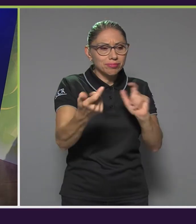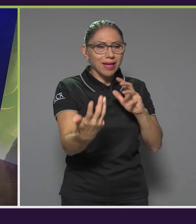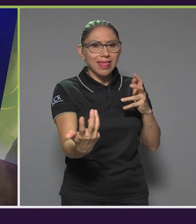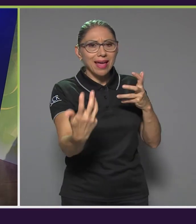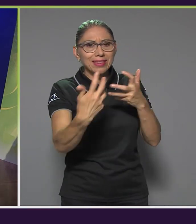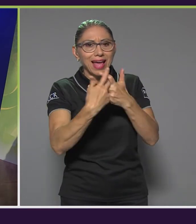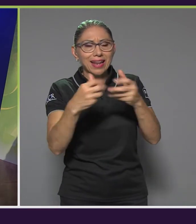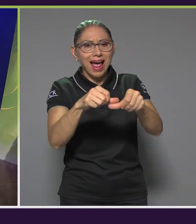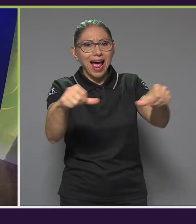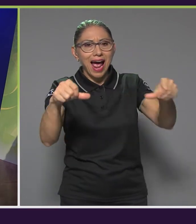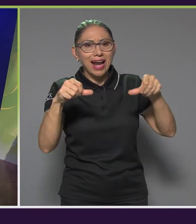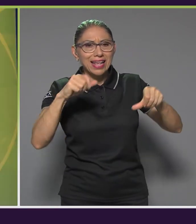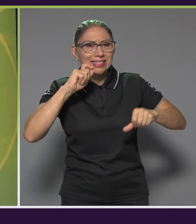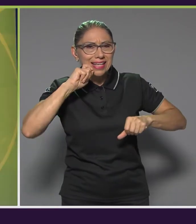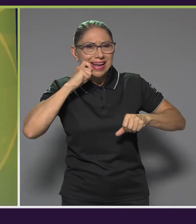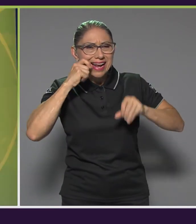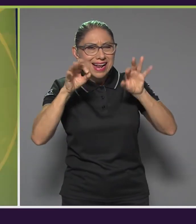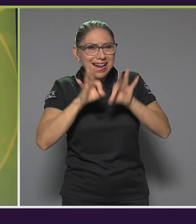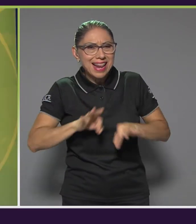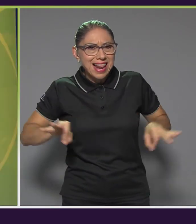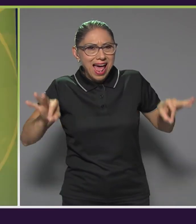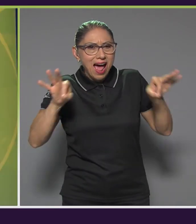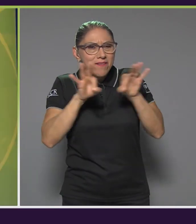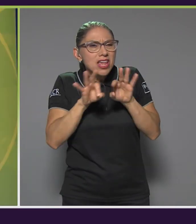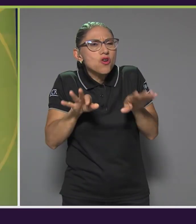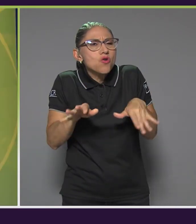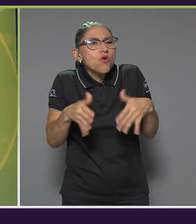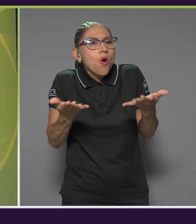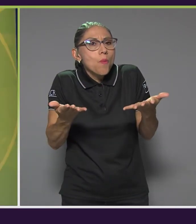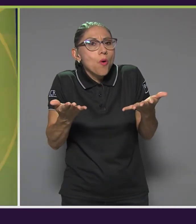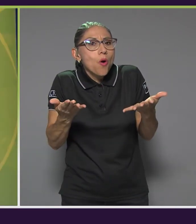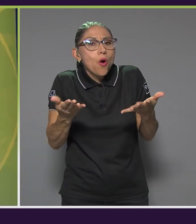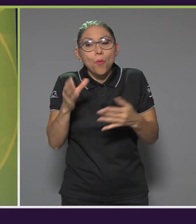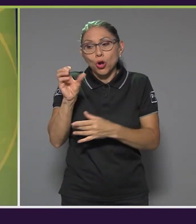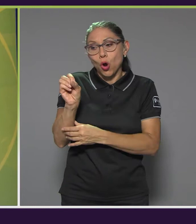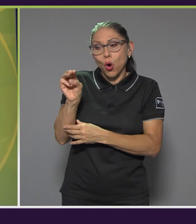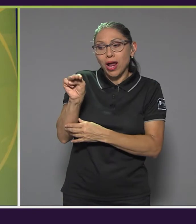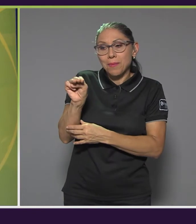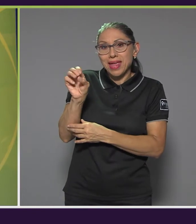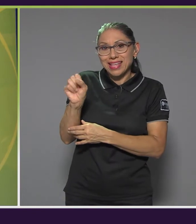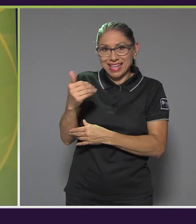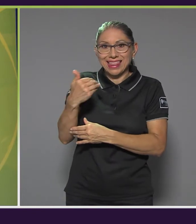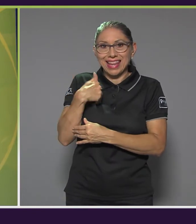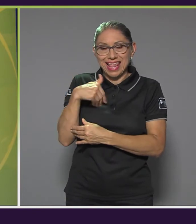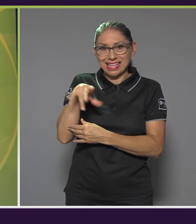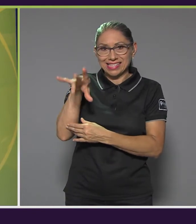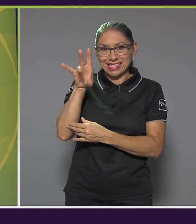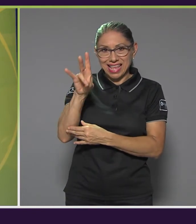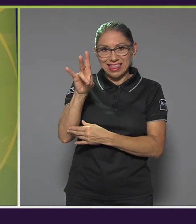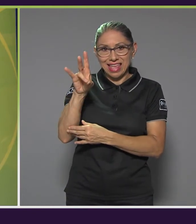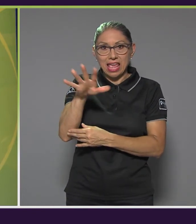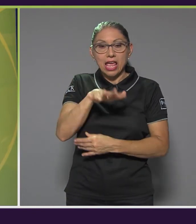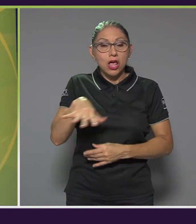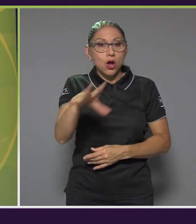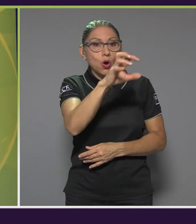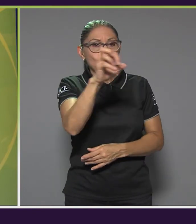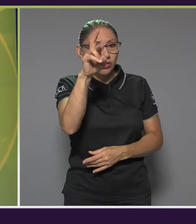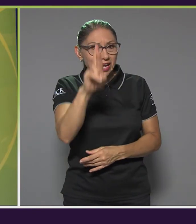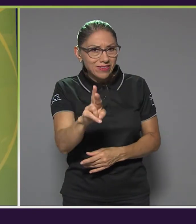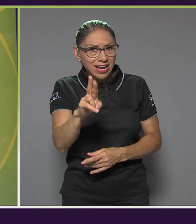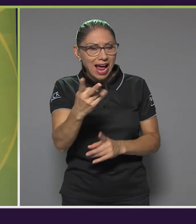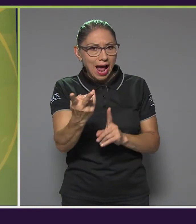había una propuesta de siete áreas clave desde la OMS y la realidad costarricense ha implicado una serie de cambios inclusive en estas áreas